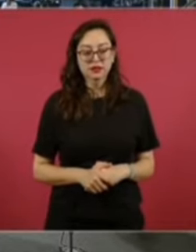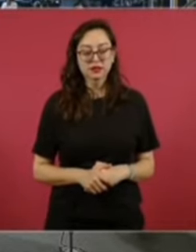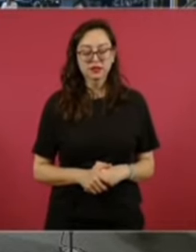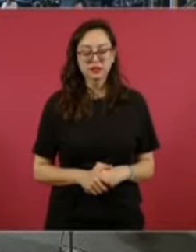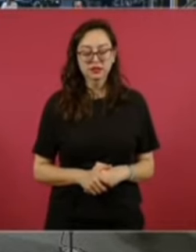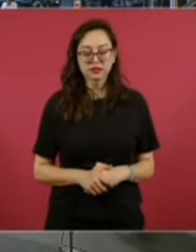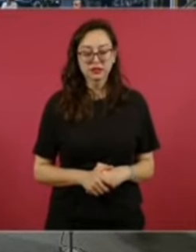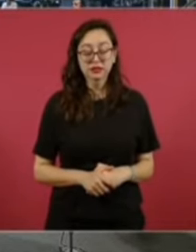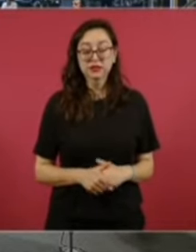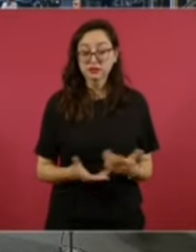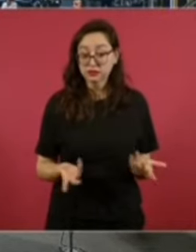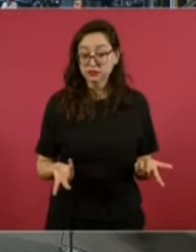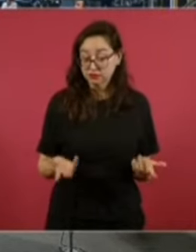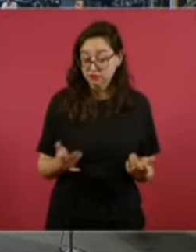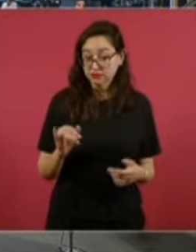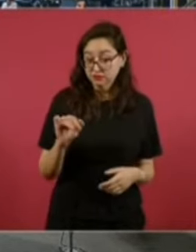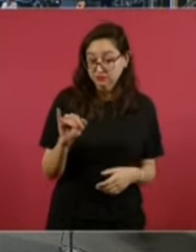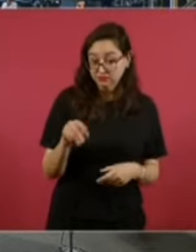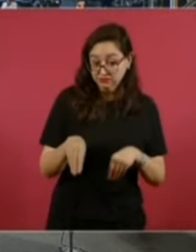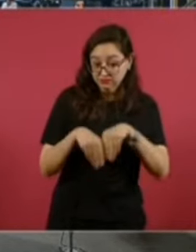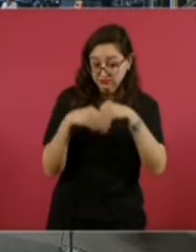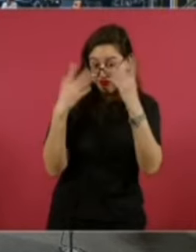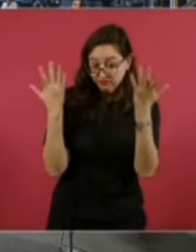Sí, claro que sí.